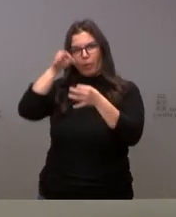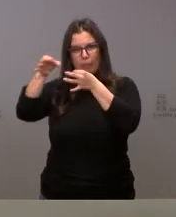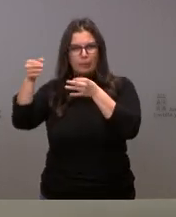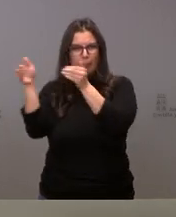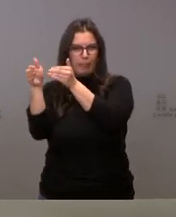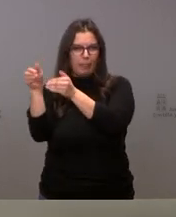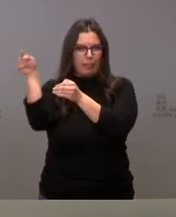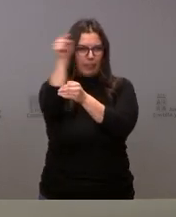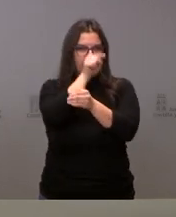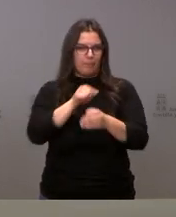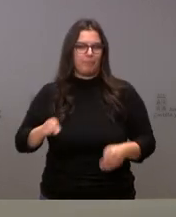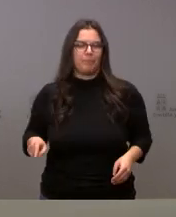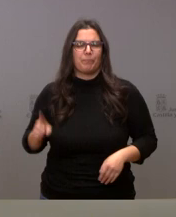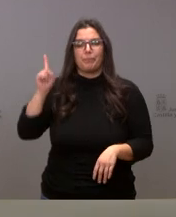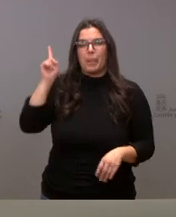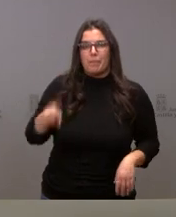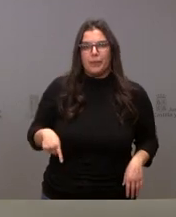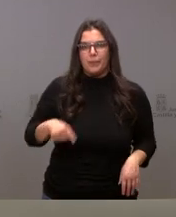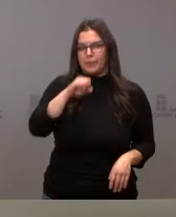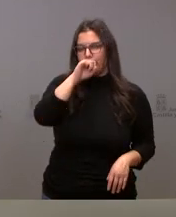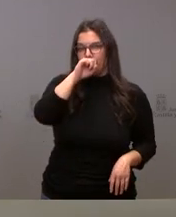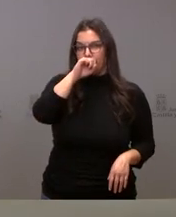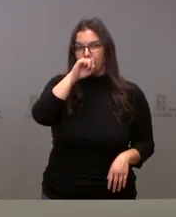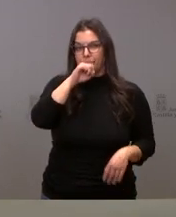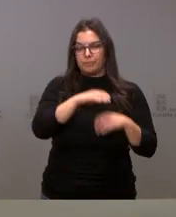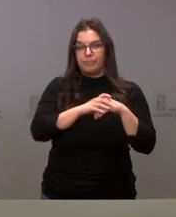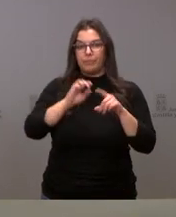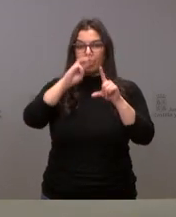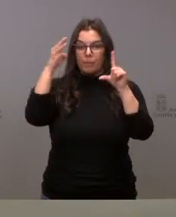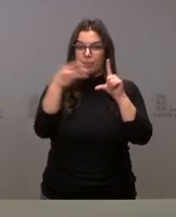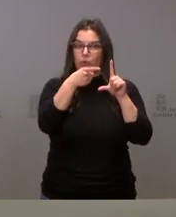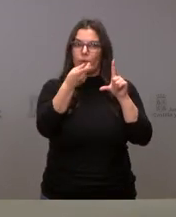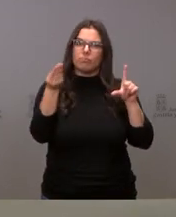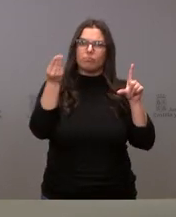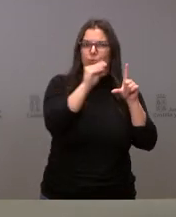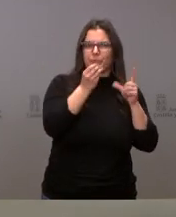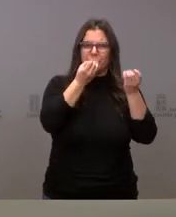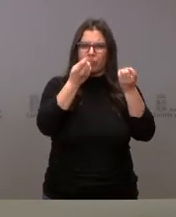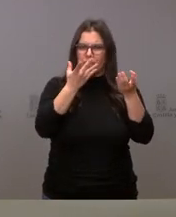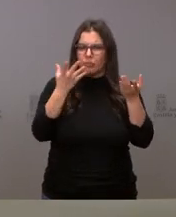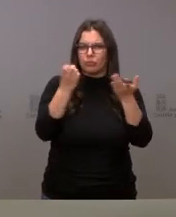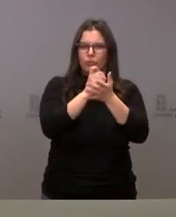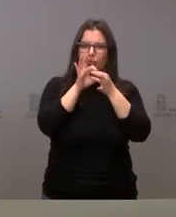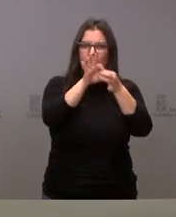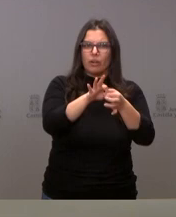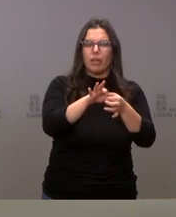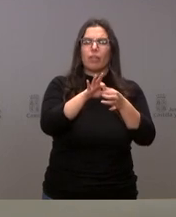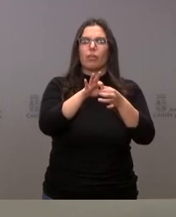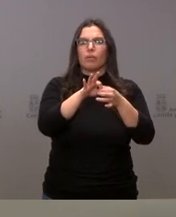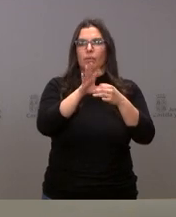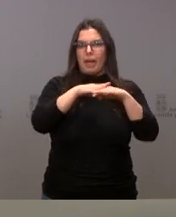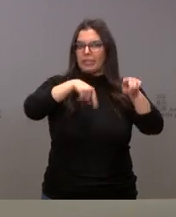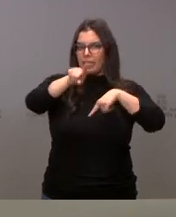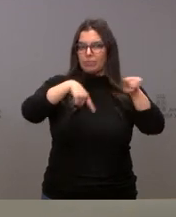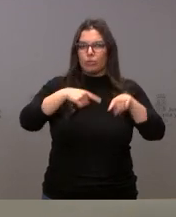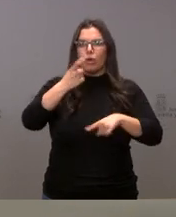localidades. También vamos a publicar en la página web toda la información relacionada a ese operativo de transporte para